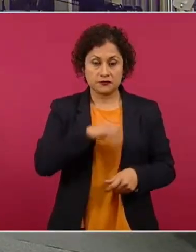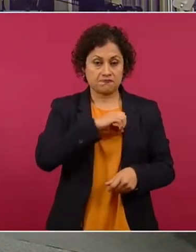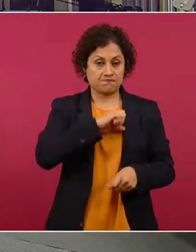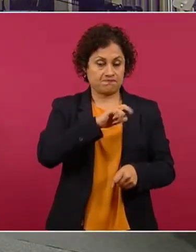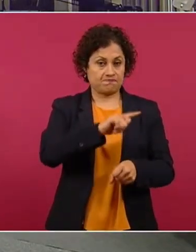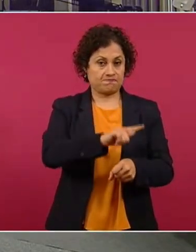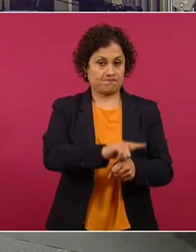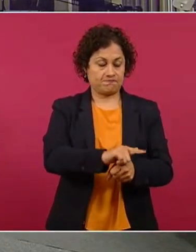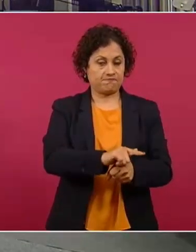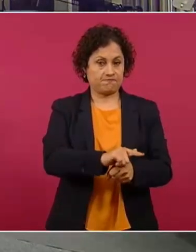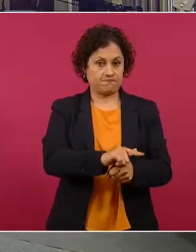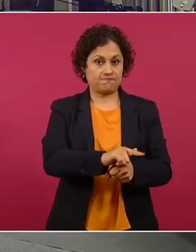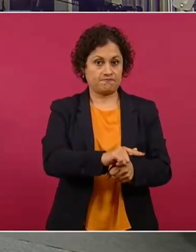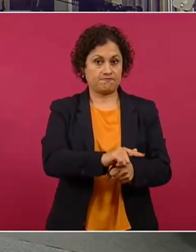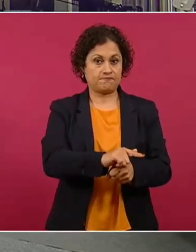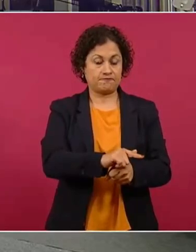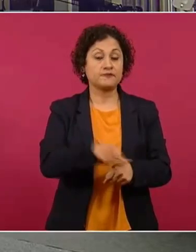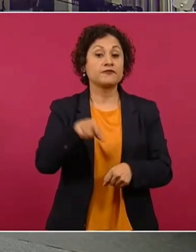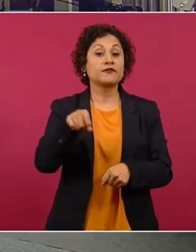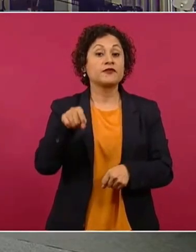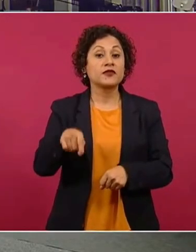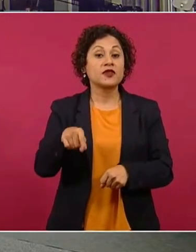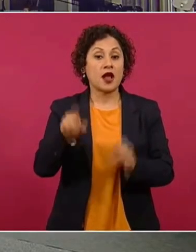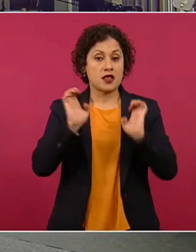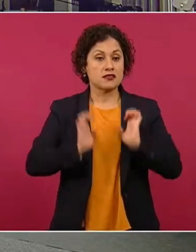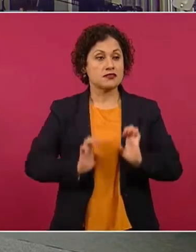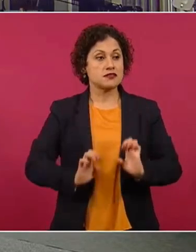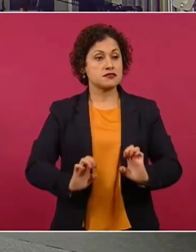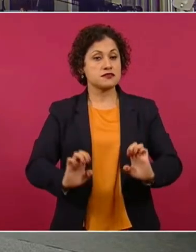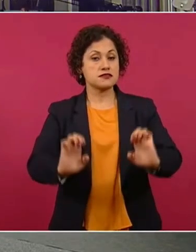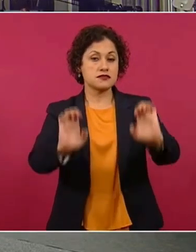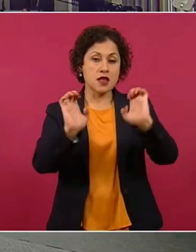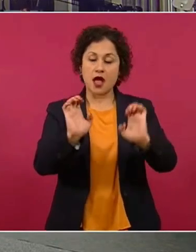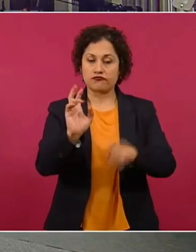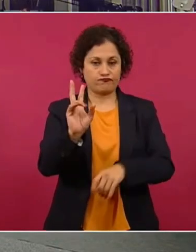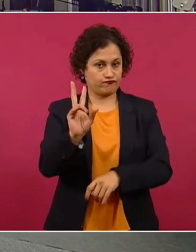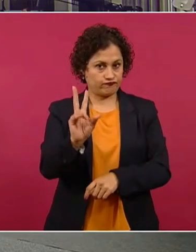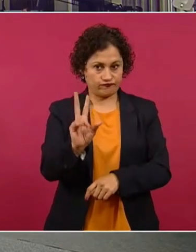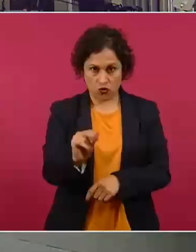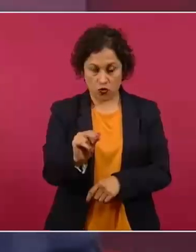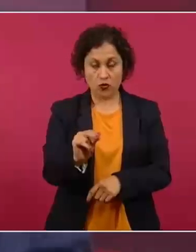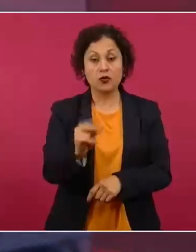No es lujoso, pero